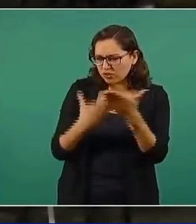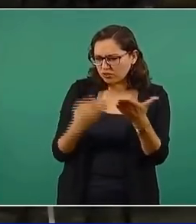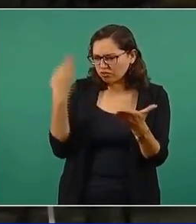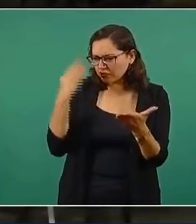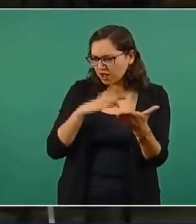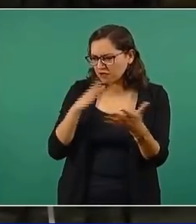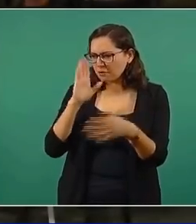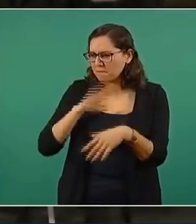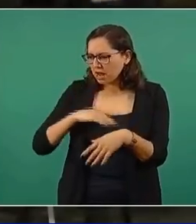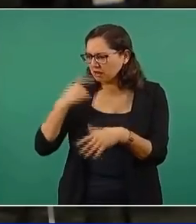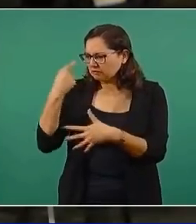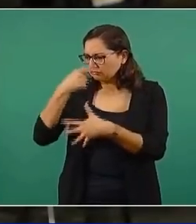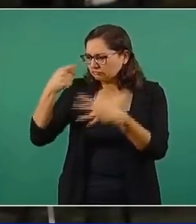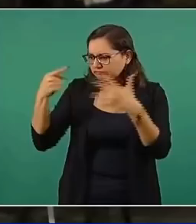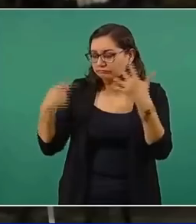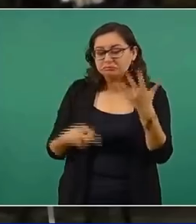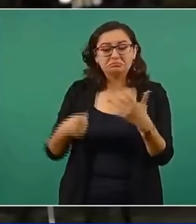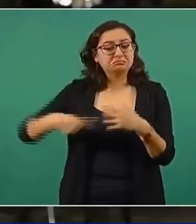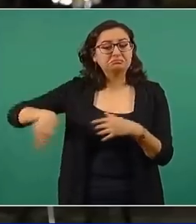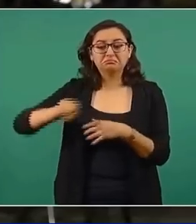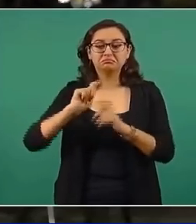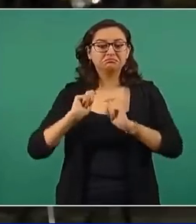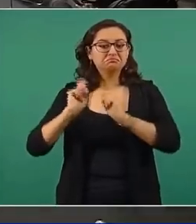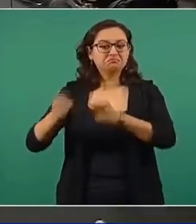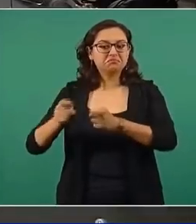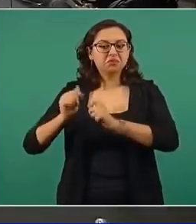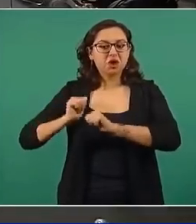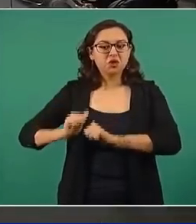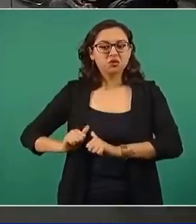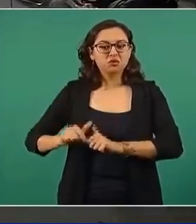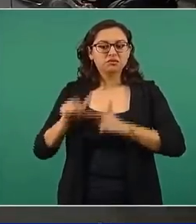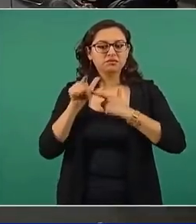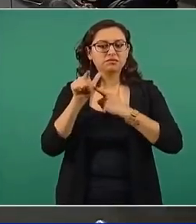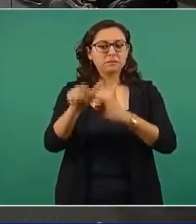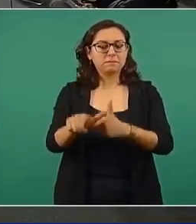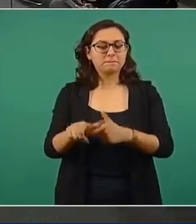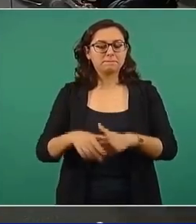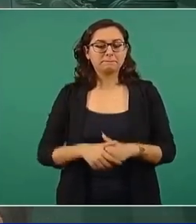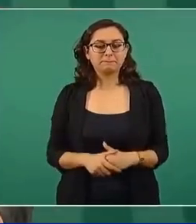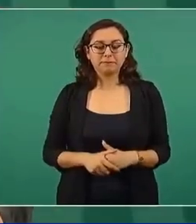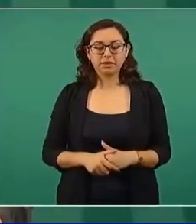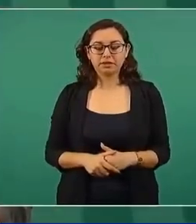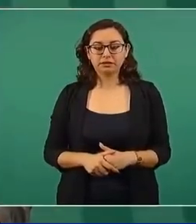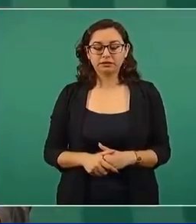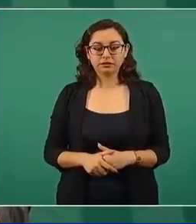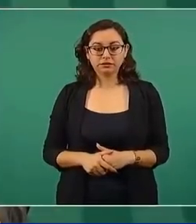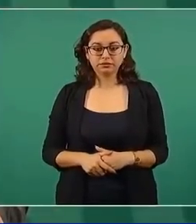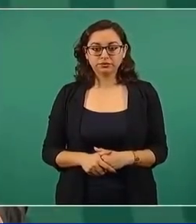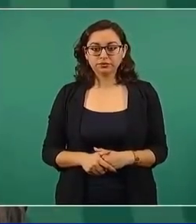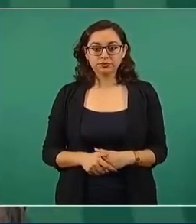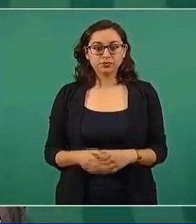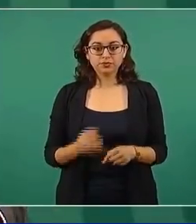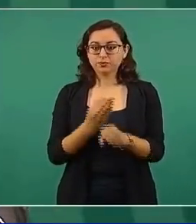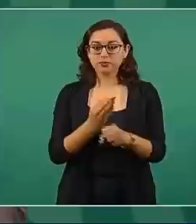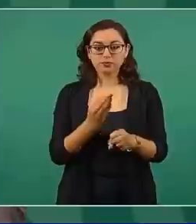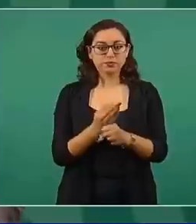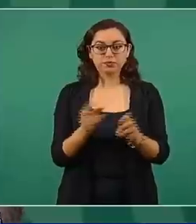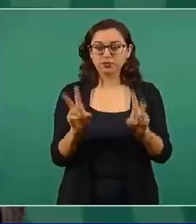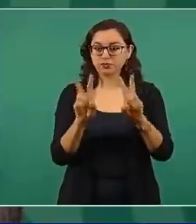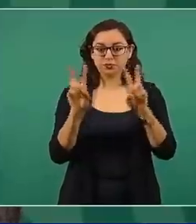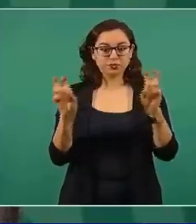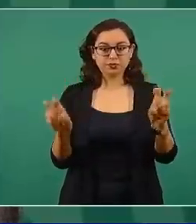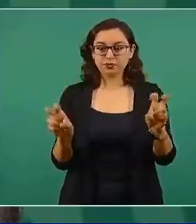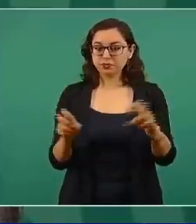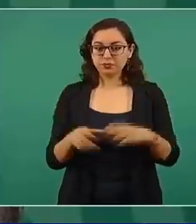no avanzan las investigaciones y, bueno, pues ellos siguen en el cargo. Bueno, no voy a opinar sobre eso, te pido